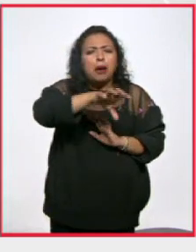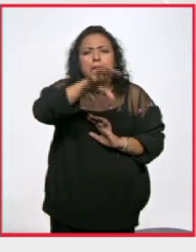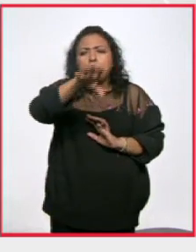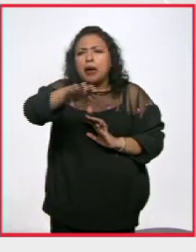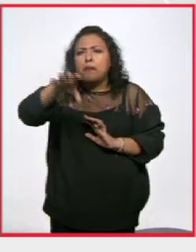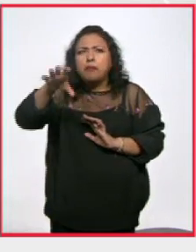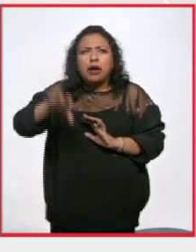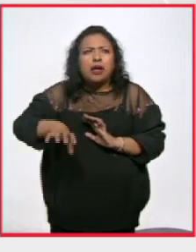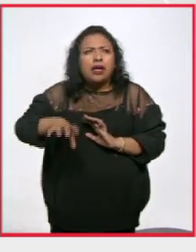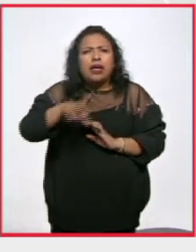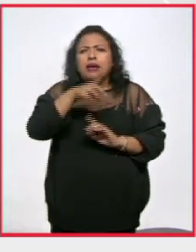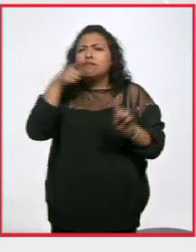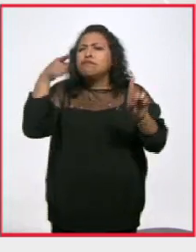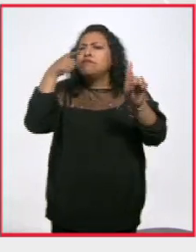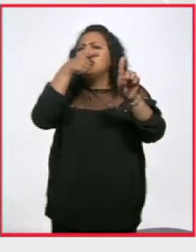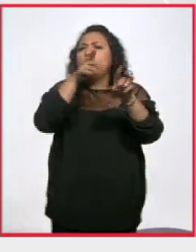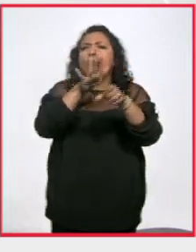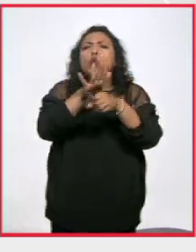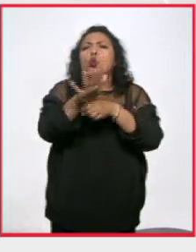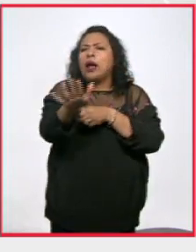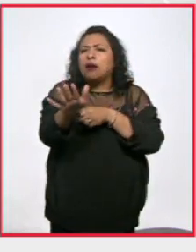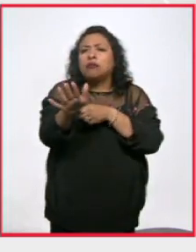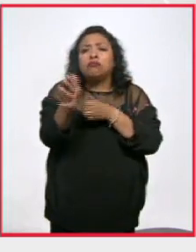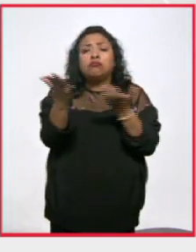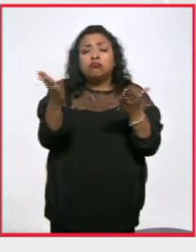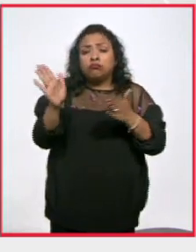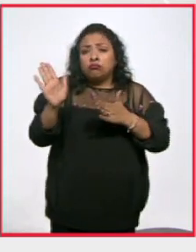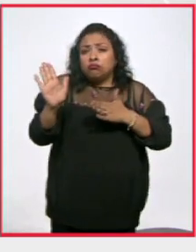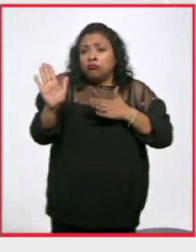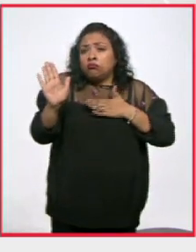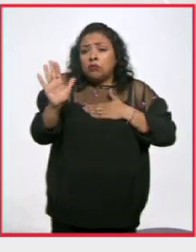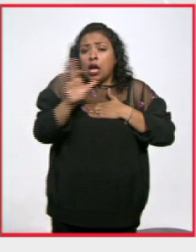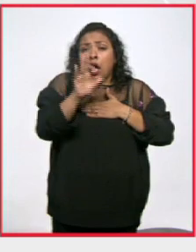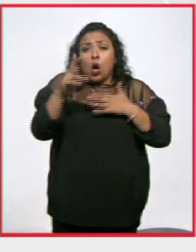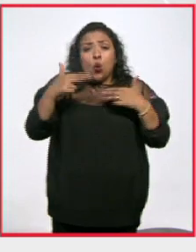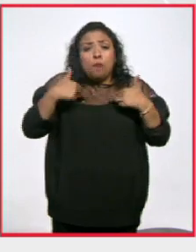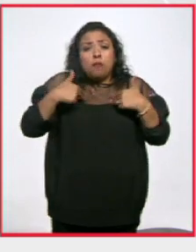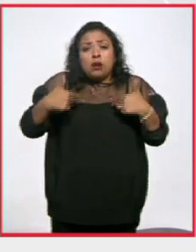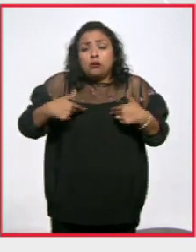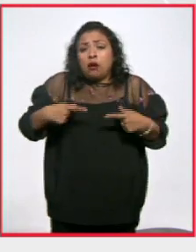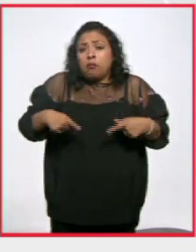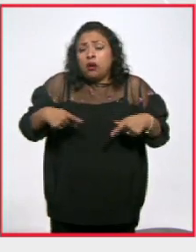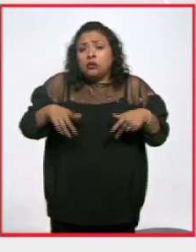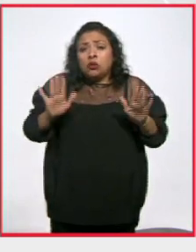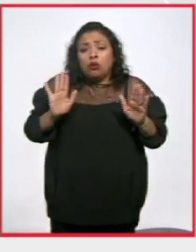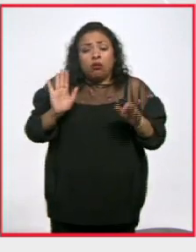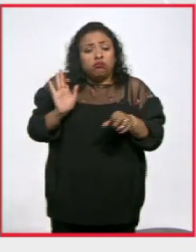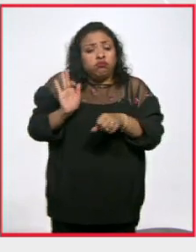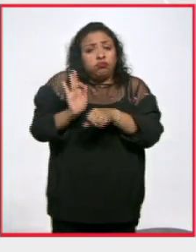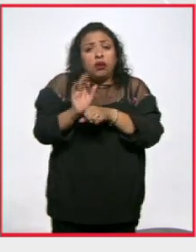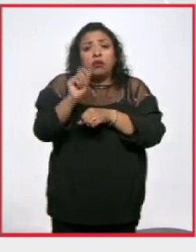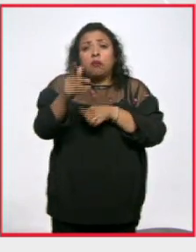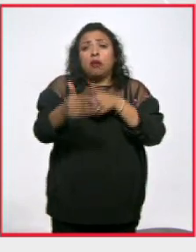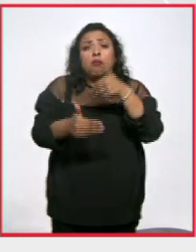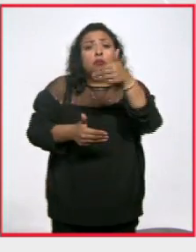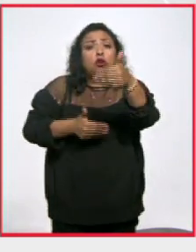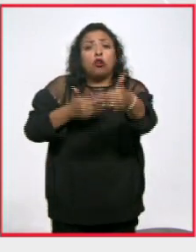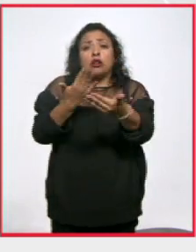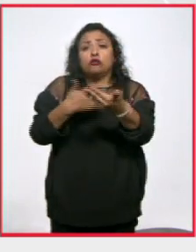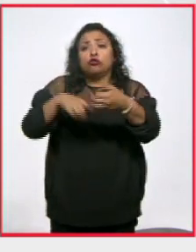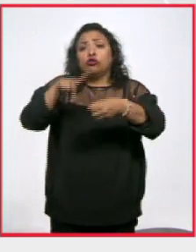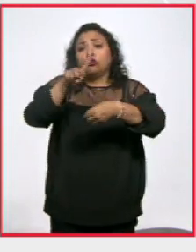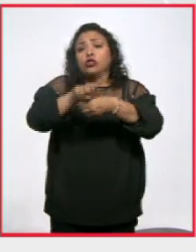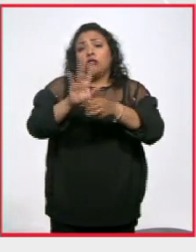puede tener otro fin que no sea el compromiso con la humanidad y con el progreso de las